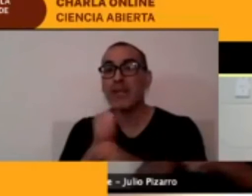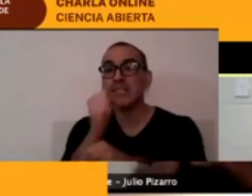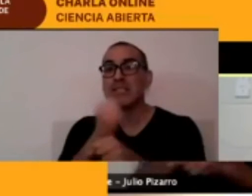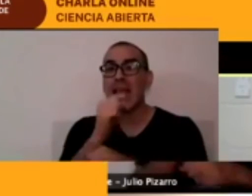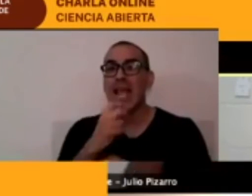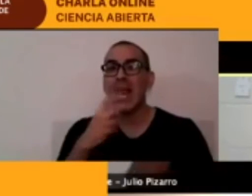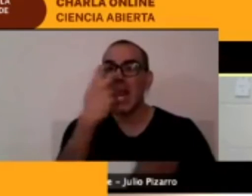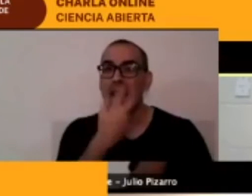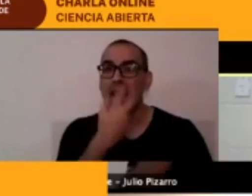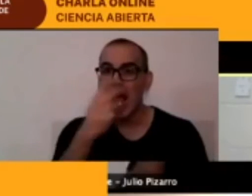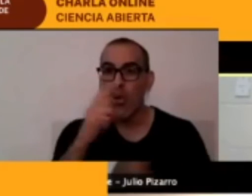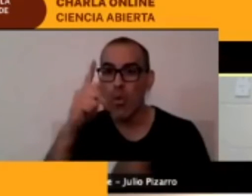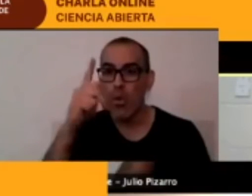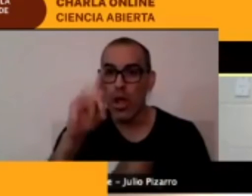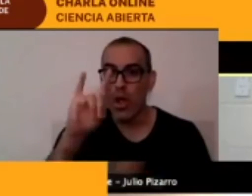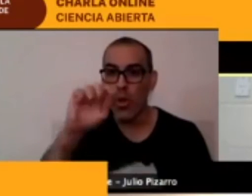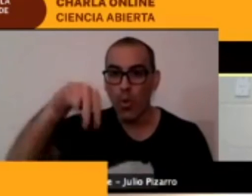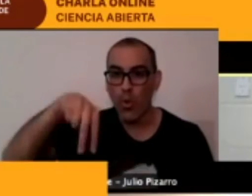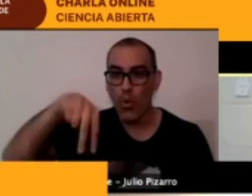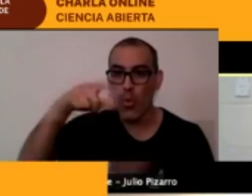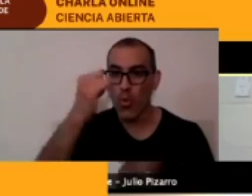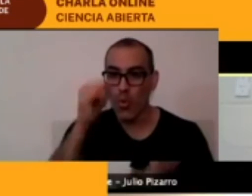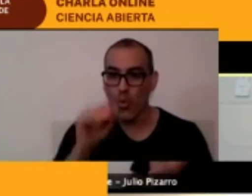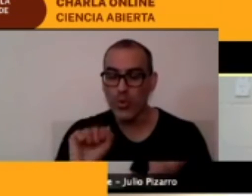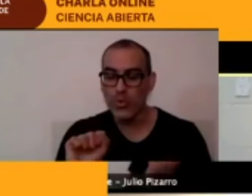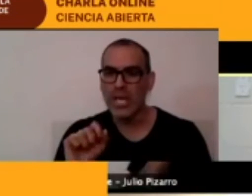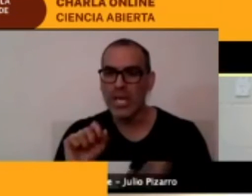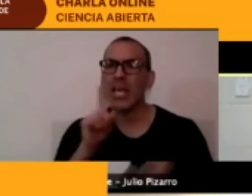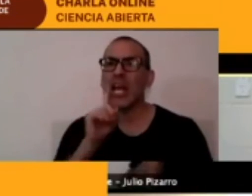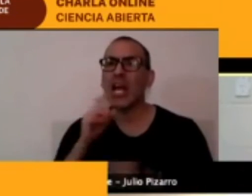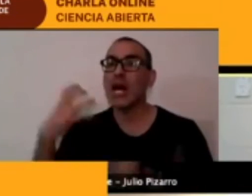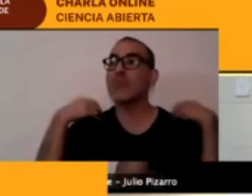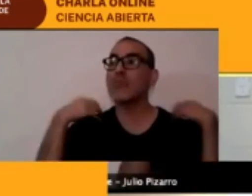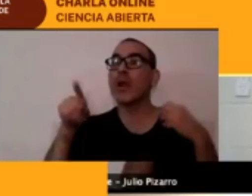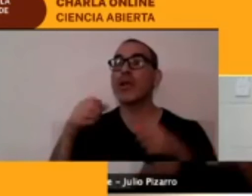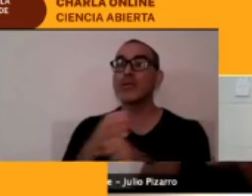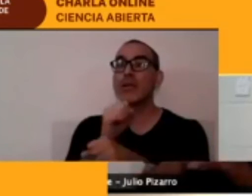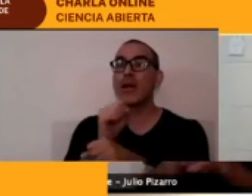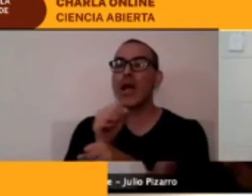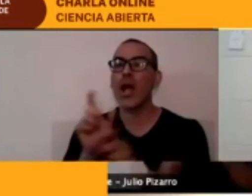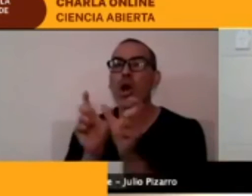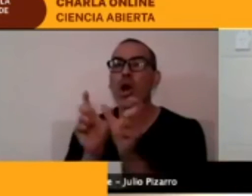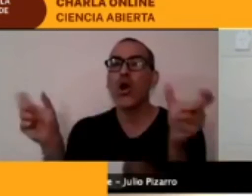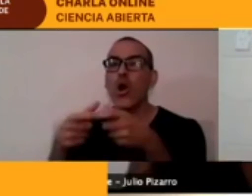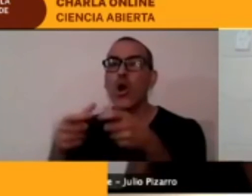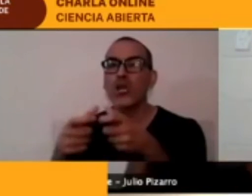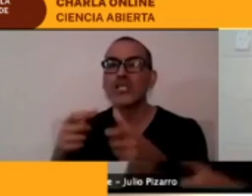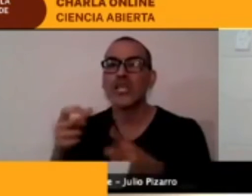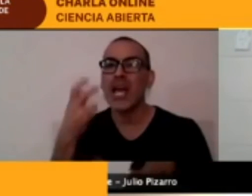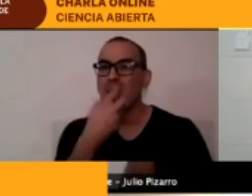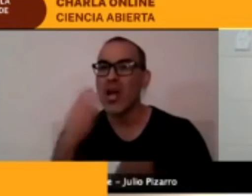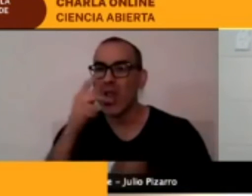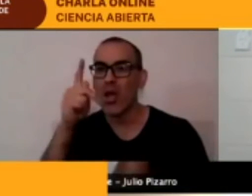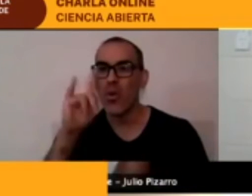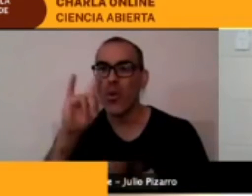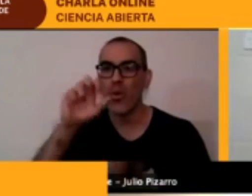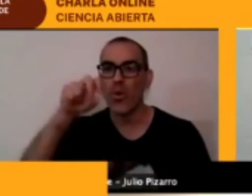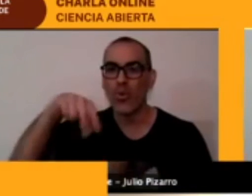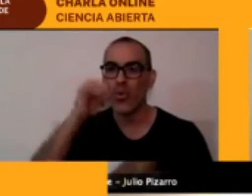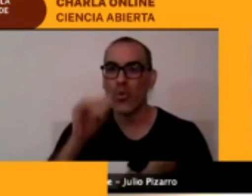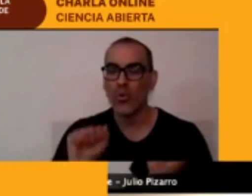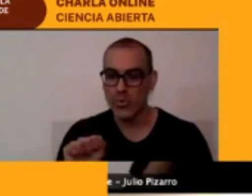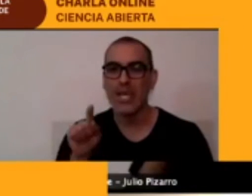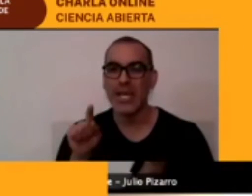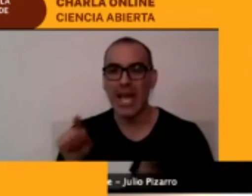consejo lingüístico de lengua cunsa en el 2015. Y desde ahí en adelante, sí, me, qué sé yo,